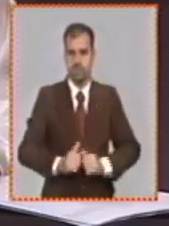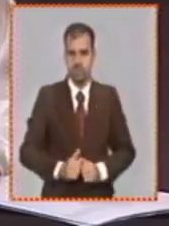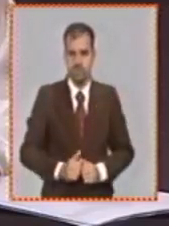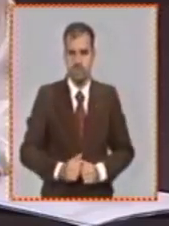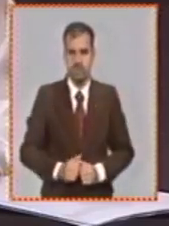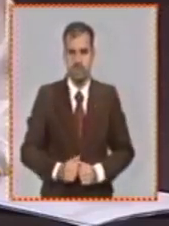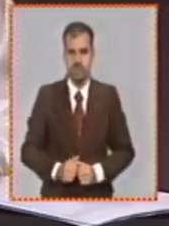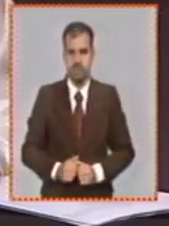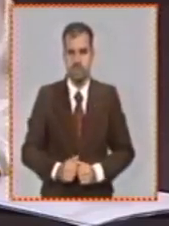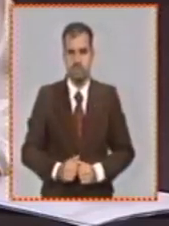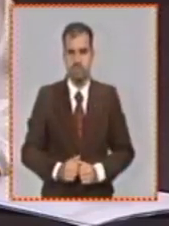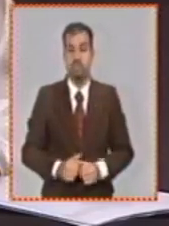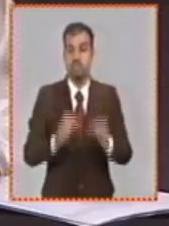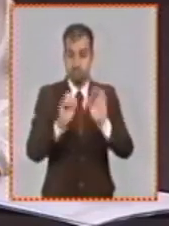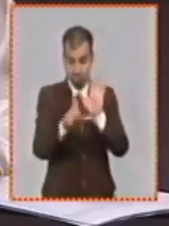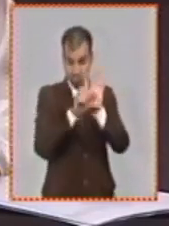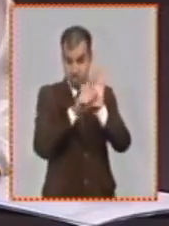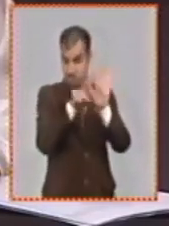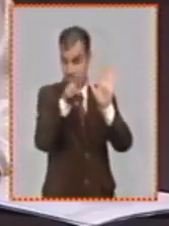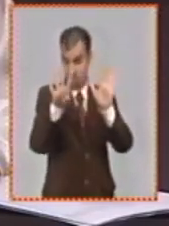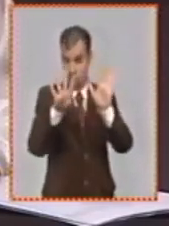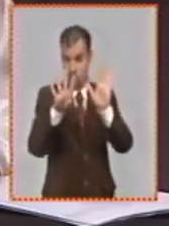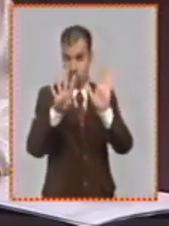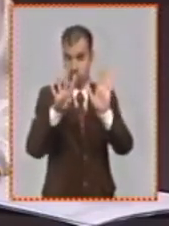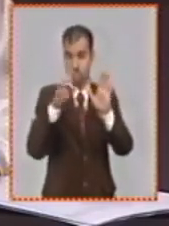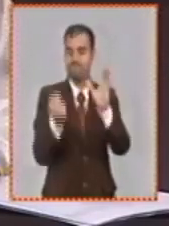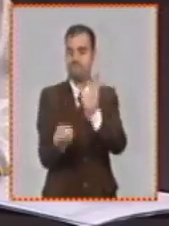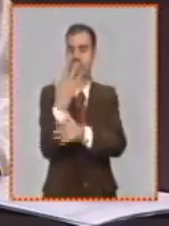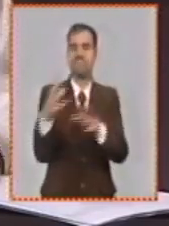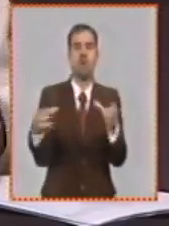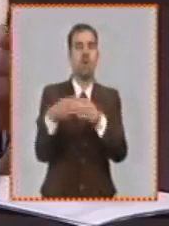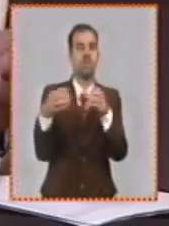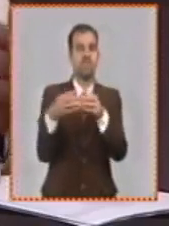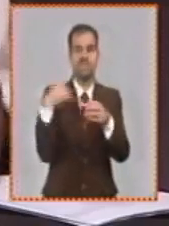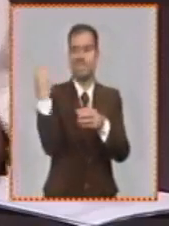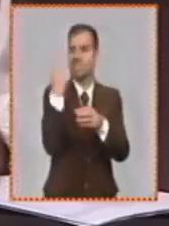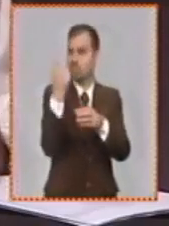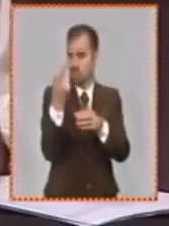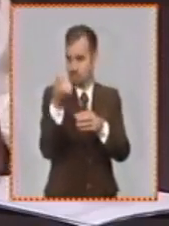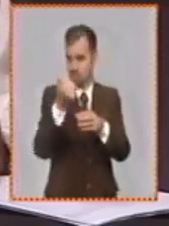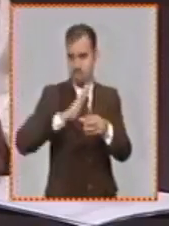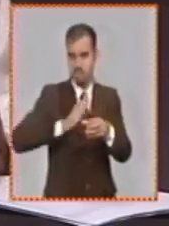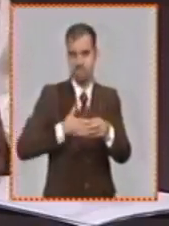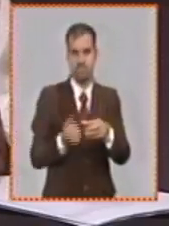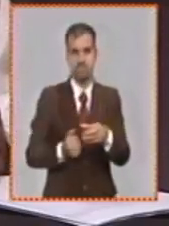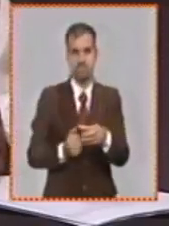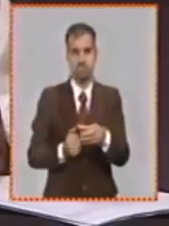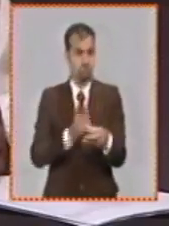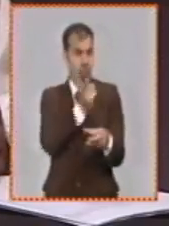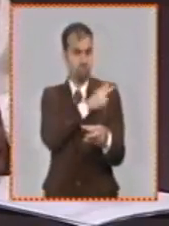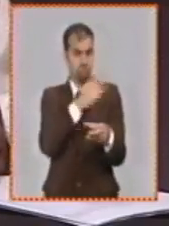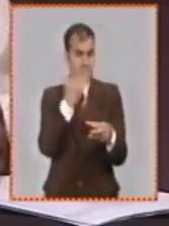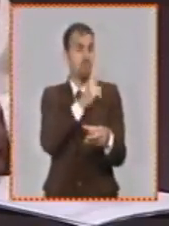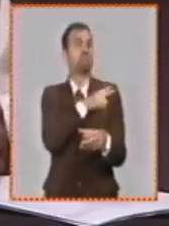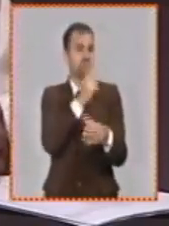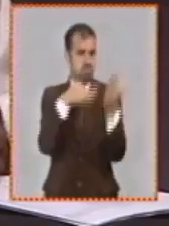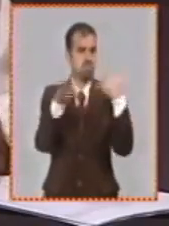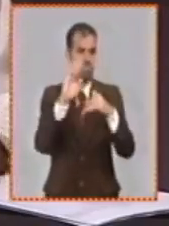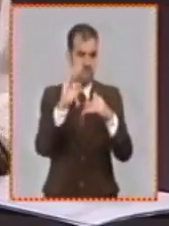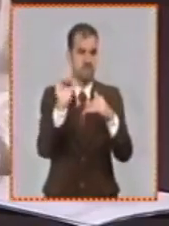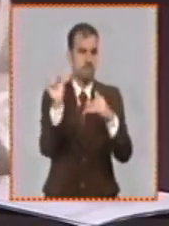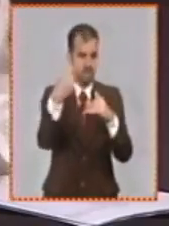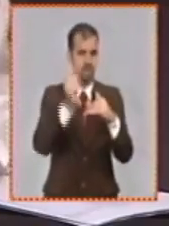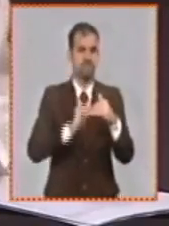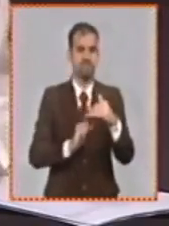ratificada por este decreto 24 la Comisión Nacional de Precios que está presidida por la Ministra de Finanzas y Precios y la